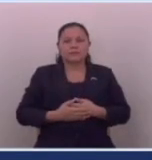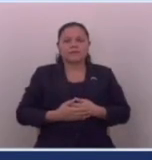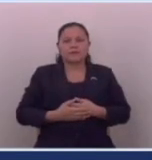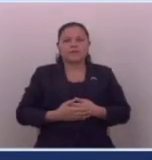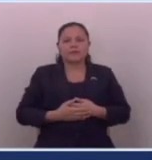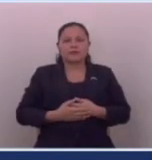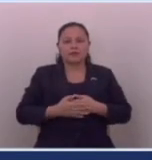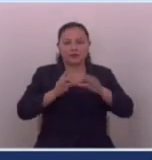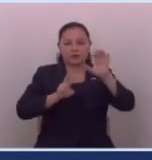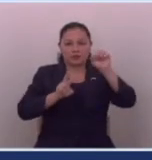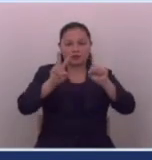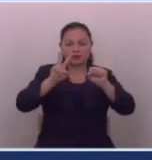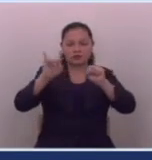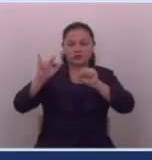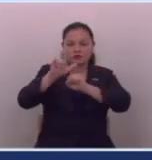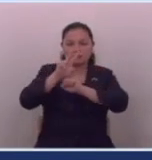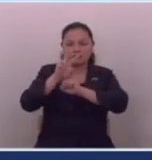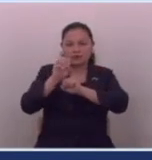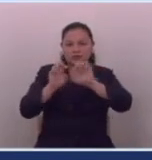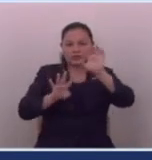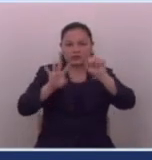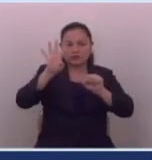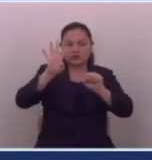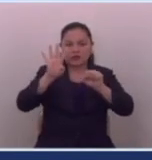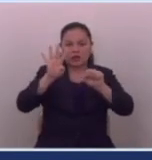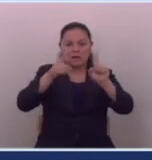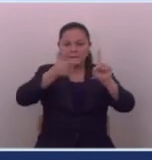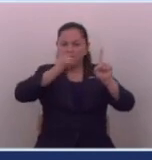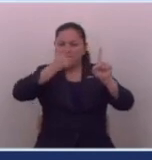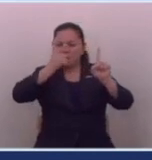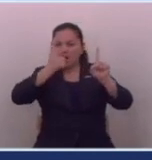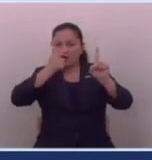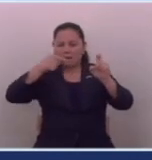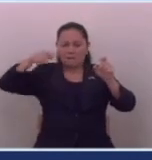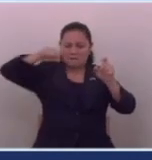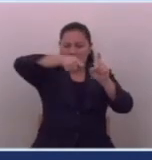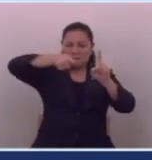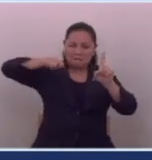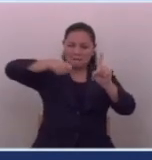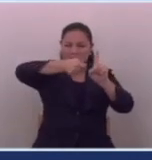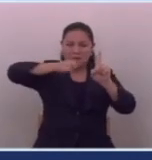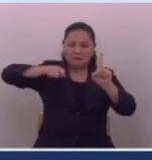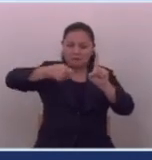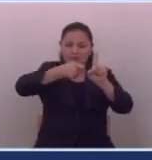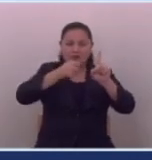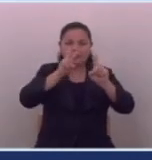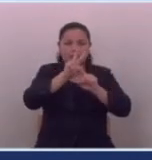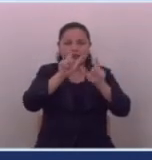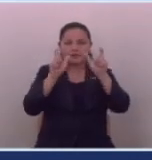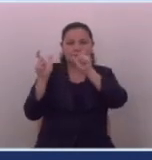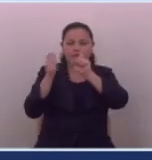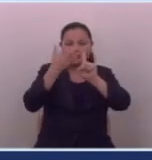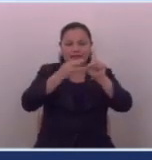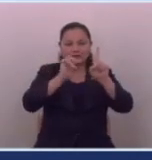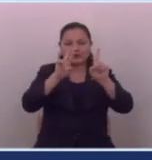12 de julio del 2014 desconocidos asesinan con arma cortopunzante a carlos josé orellana de 23 años